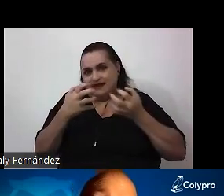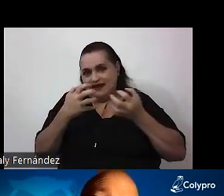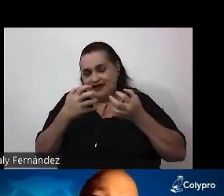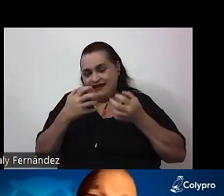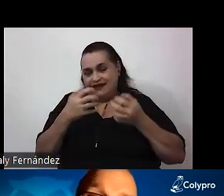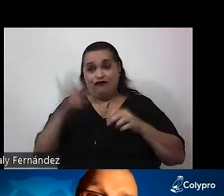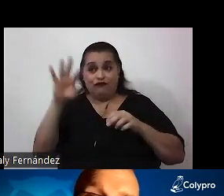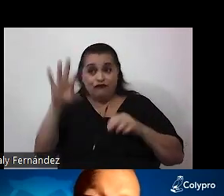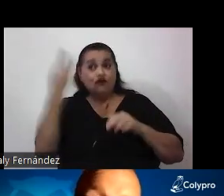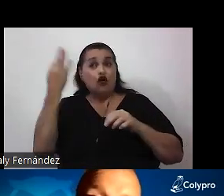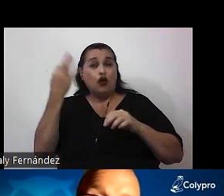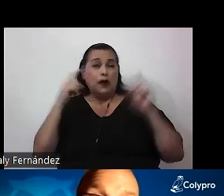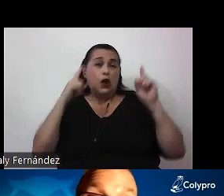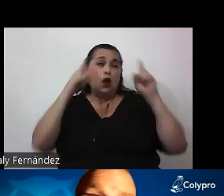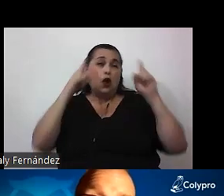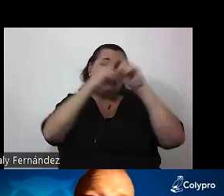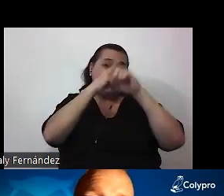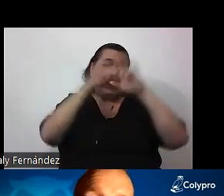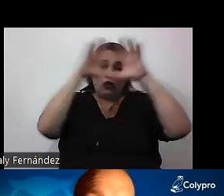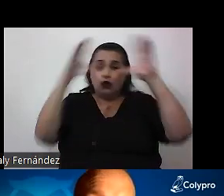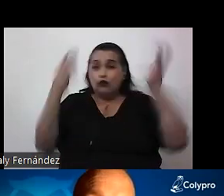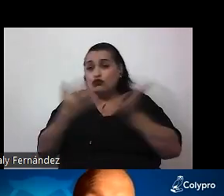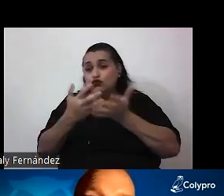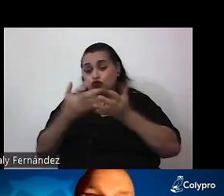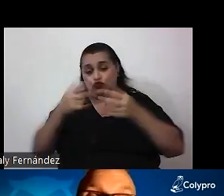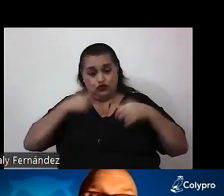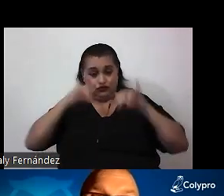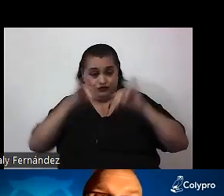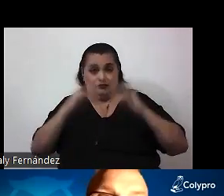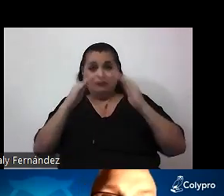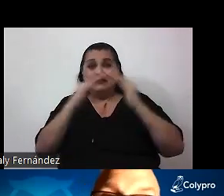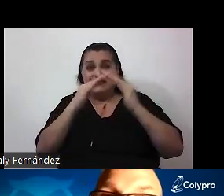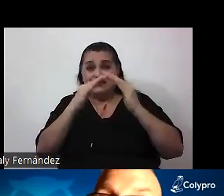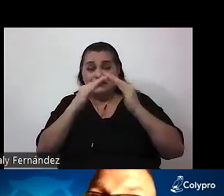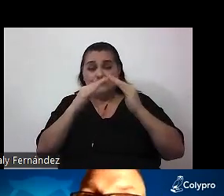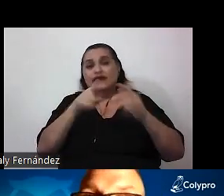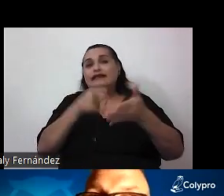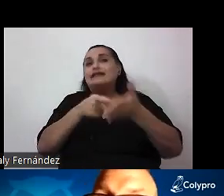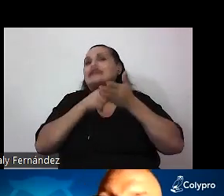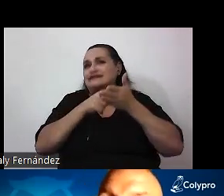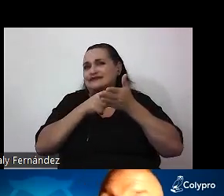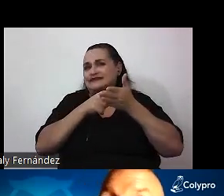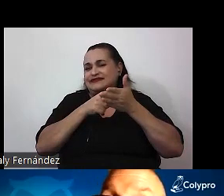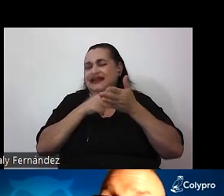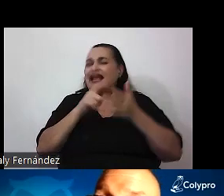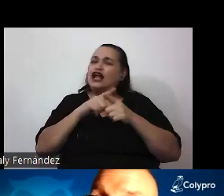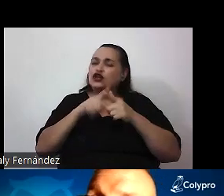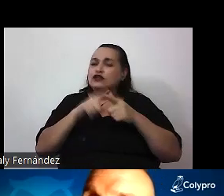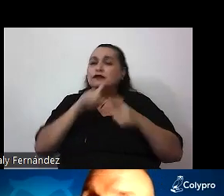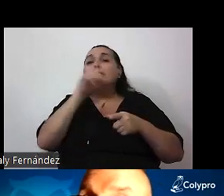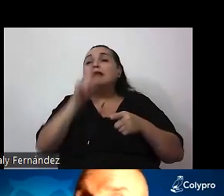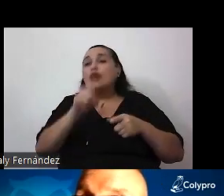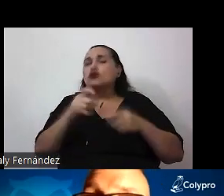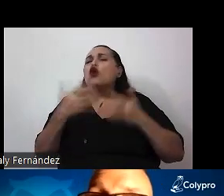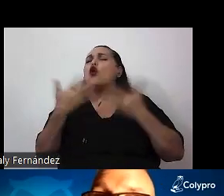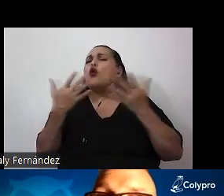el complicado mundo en el que vivimos nos lo está demandando. Entonces la pregunta es qué podamos hacer para potenciar o fomentar